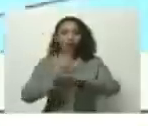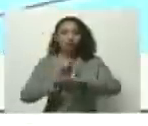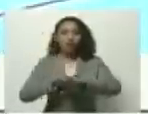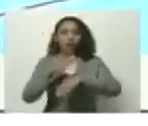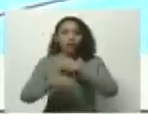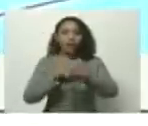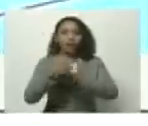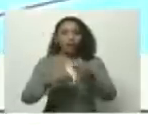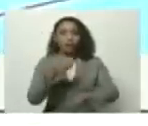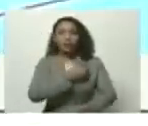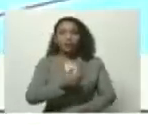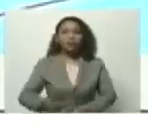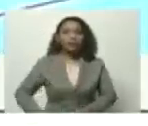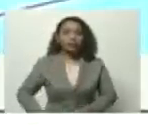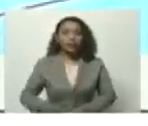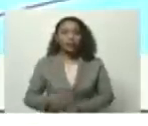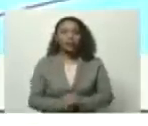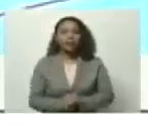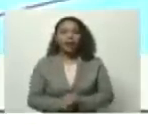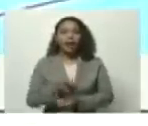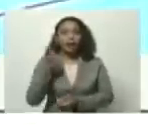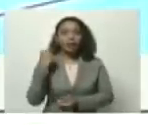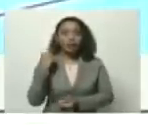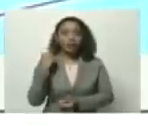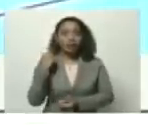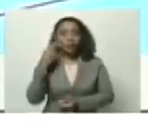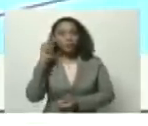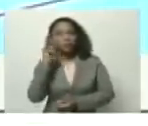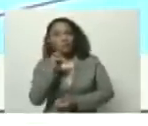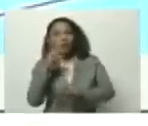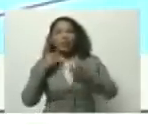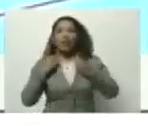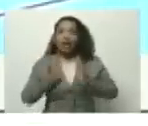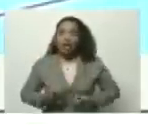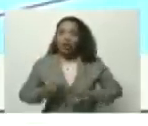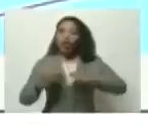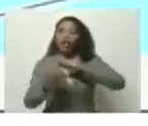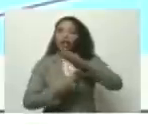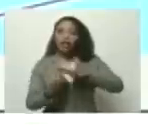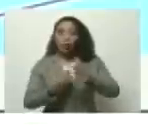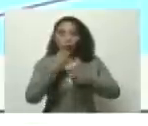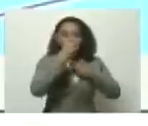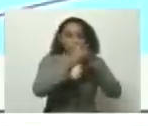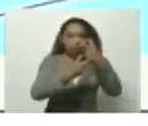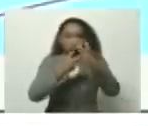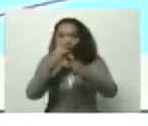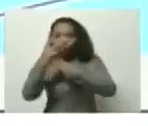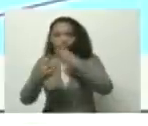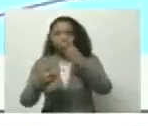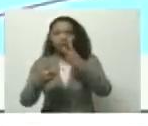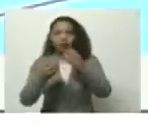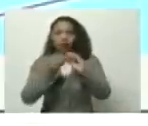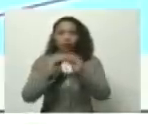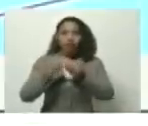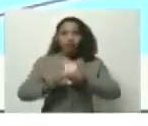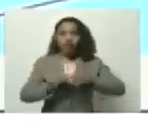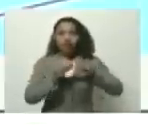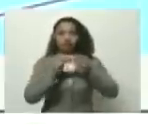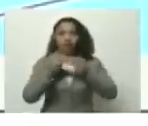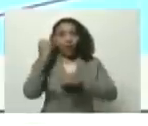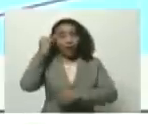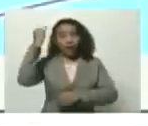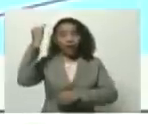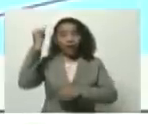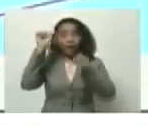hizo nuestro presidente tiene que ver con el descanso, la recreación, el turismo, la creación del